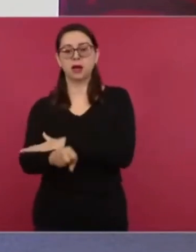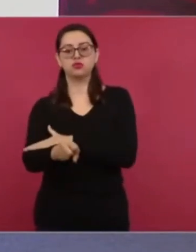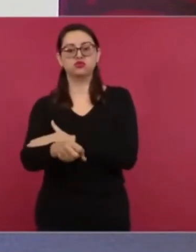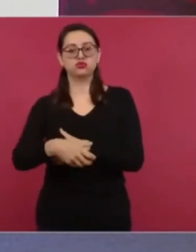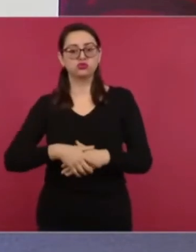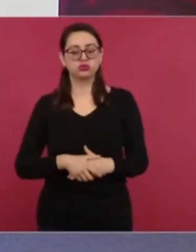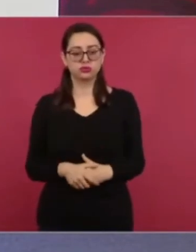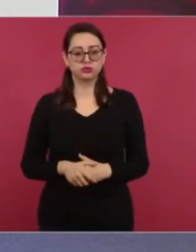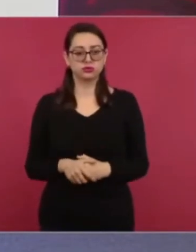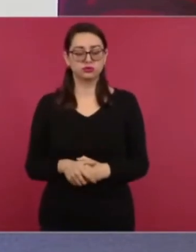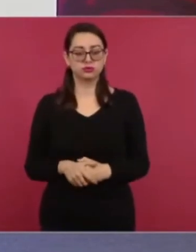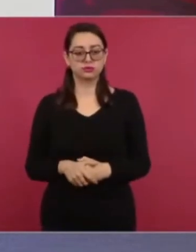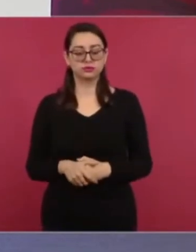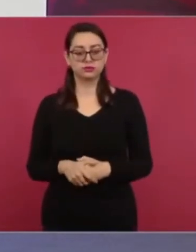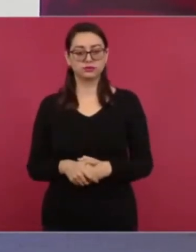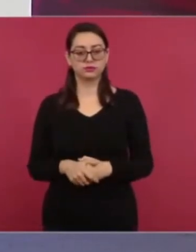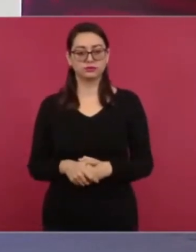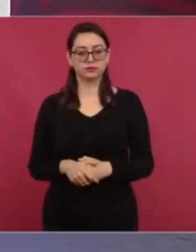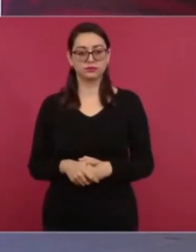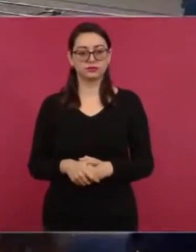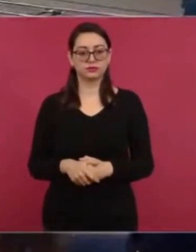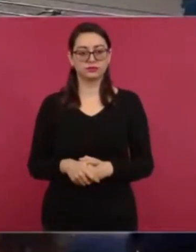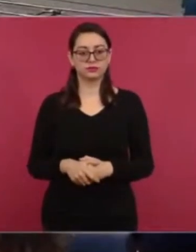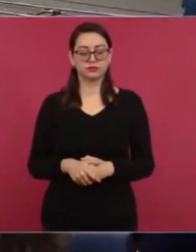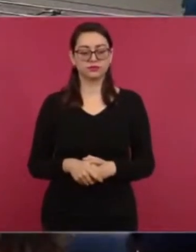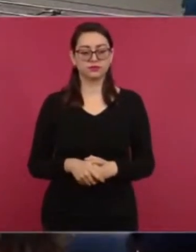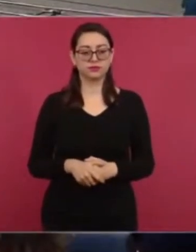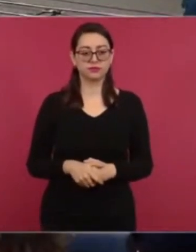Y eso fue lo que provocó, ya, quítala,